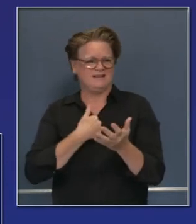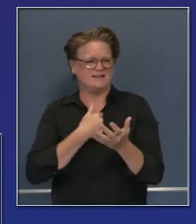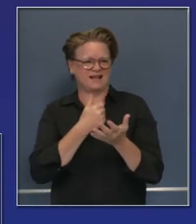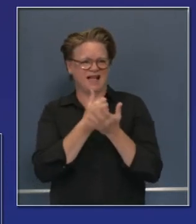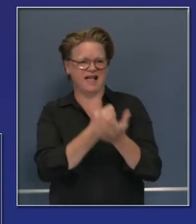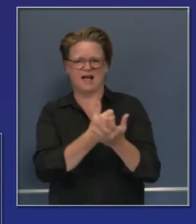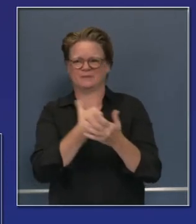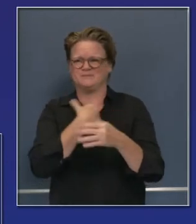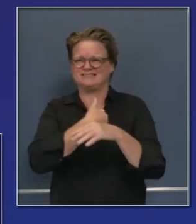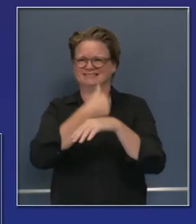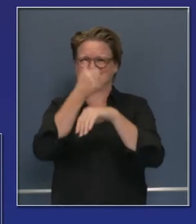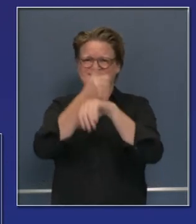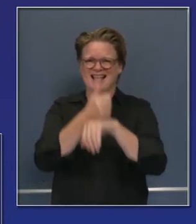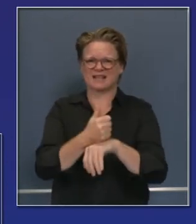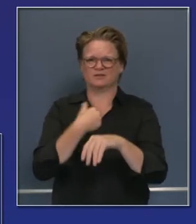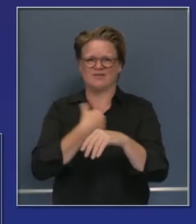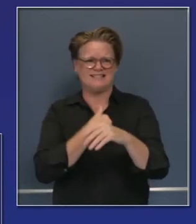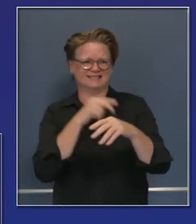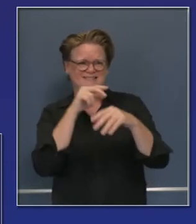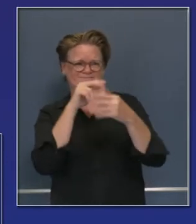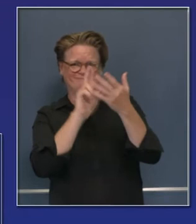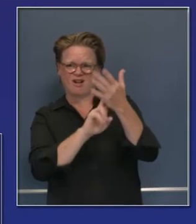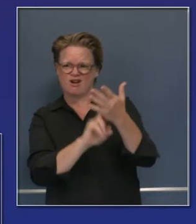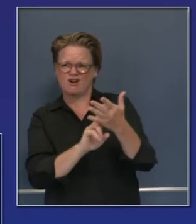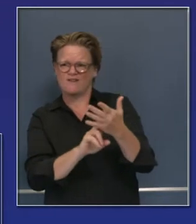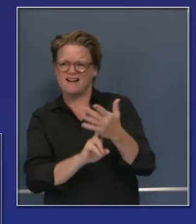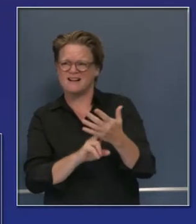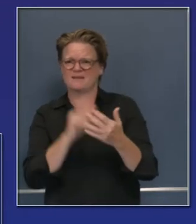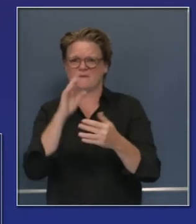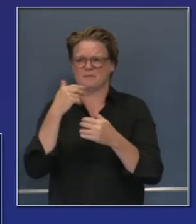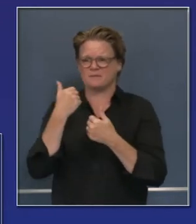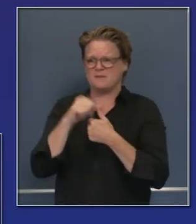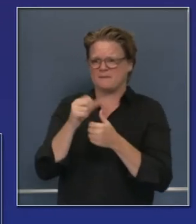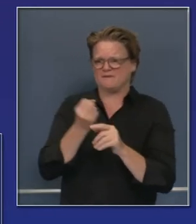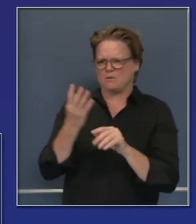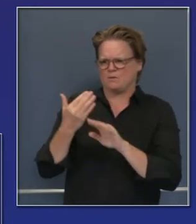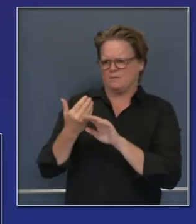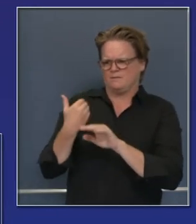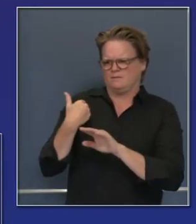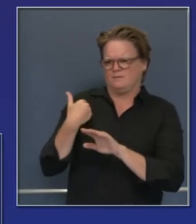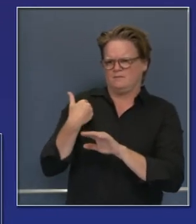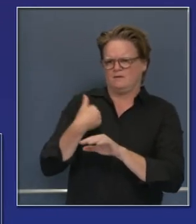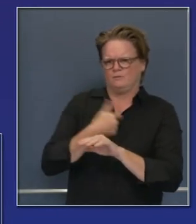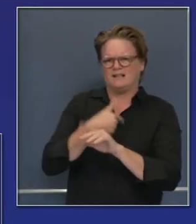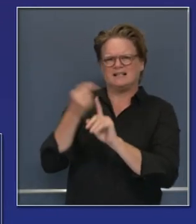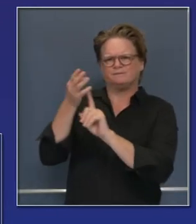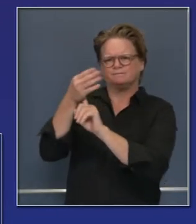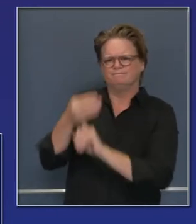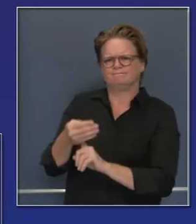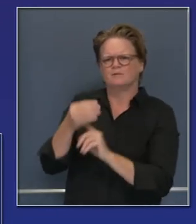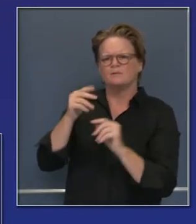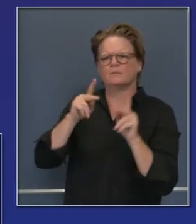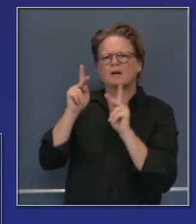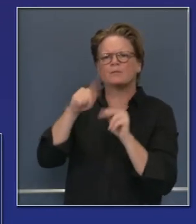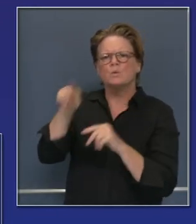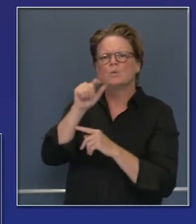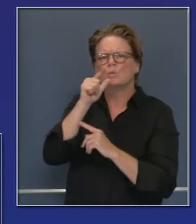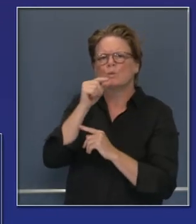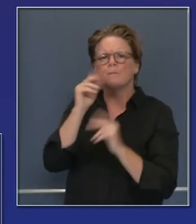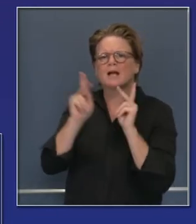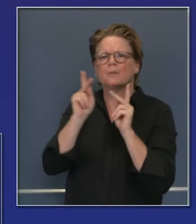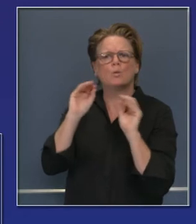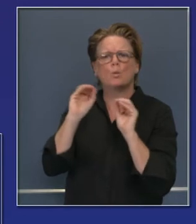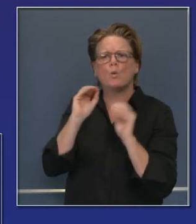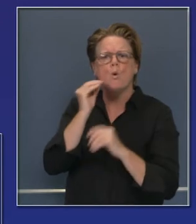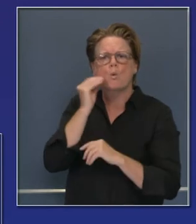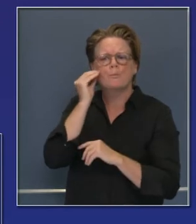personas sin hogar y los que tuvieron resultados positivos o que han estado en contacto con personas que han tenido el COVID-19.